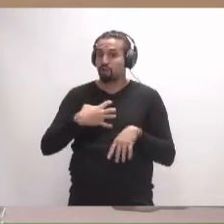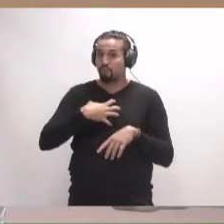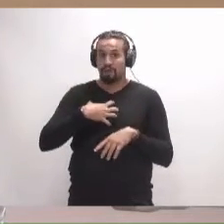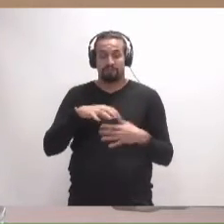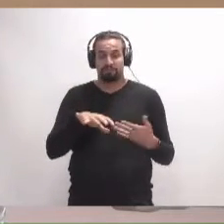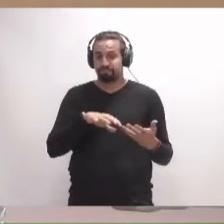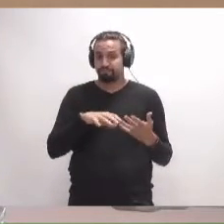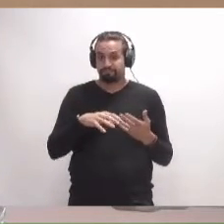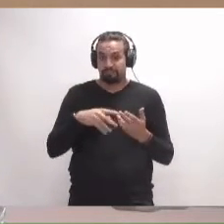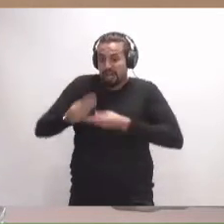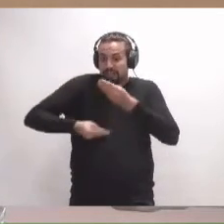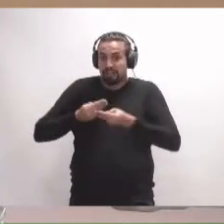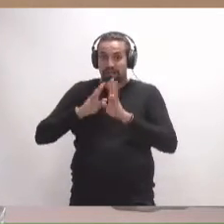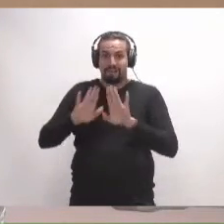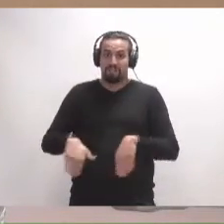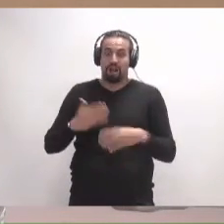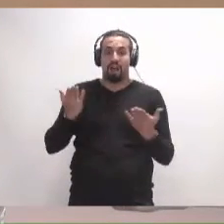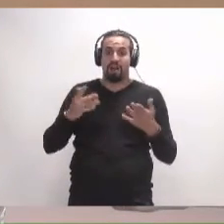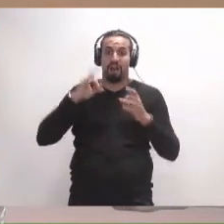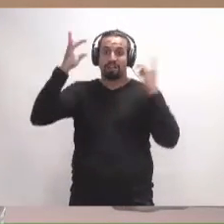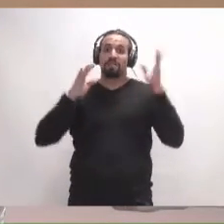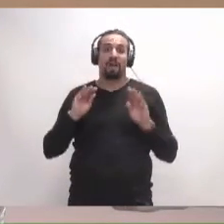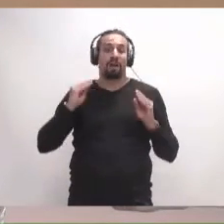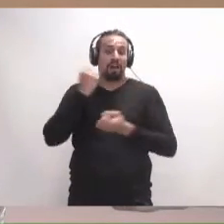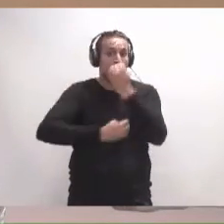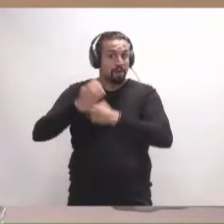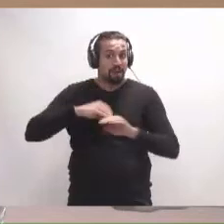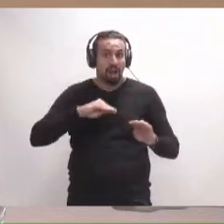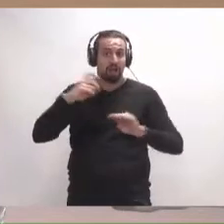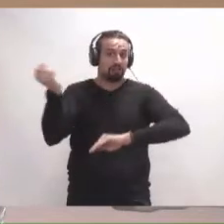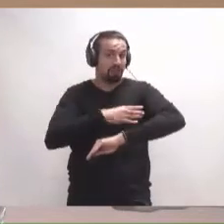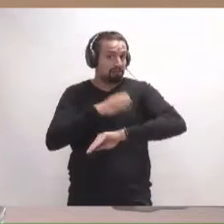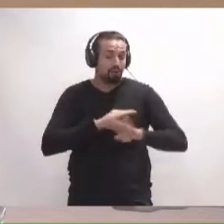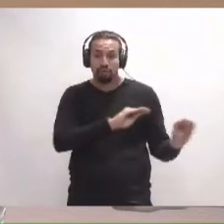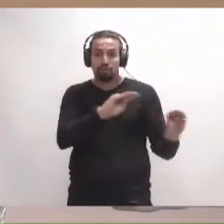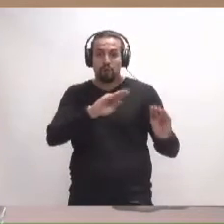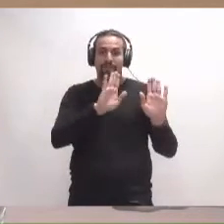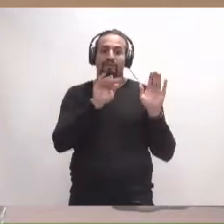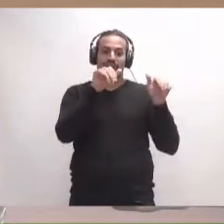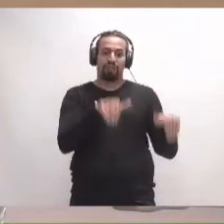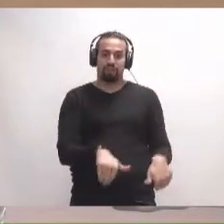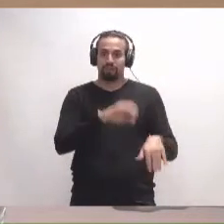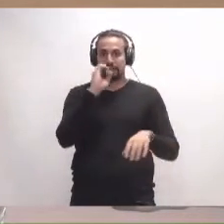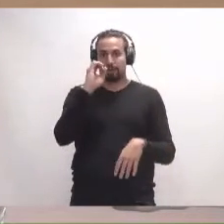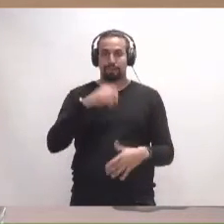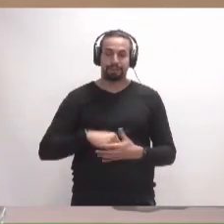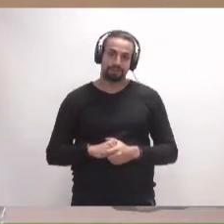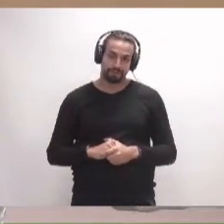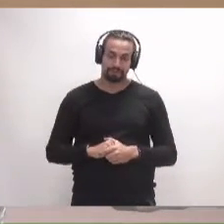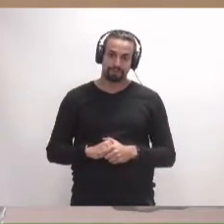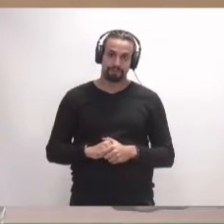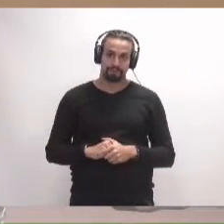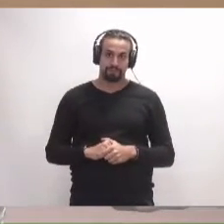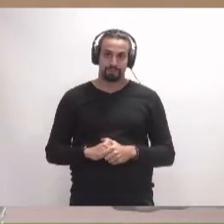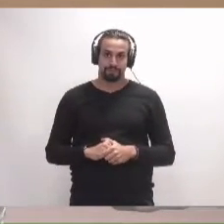dado lugar a que su actividad económica y sus ingresos hayan caído totalmente. Por